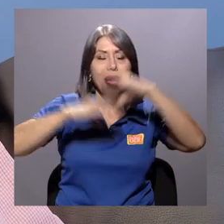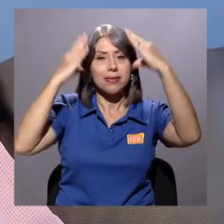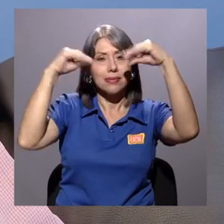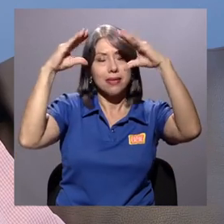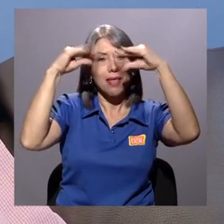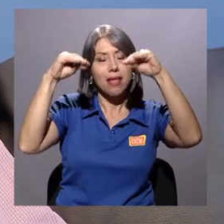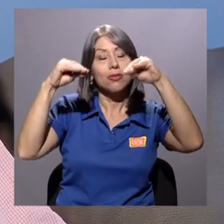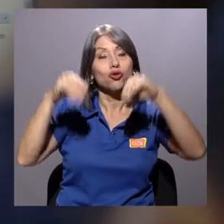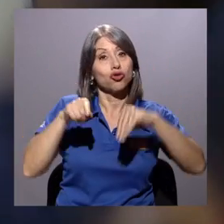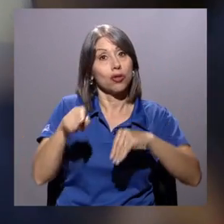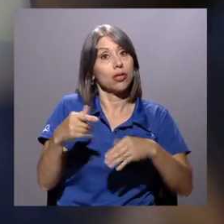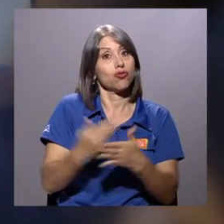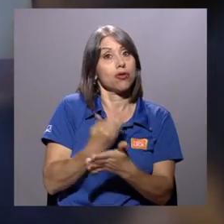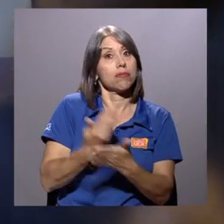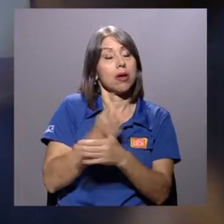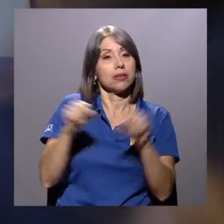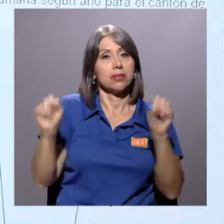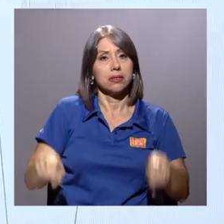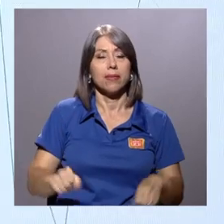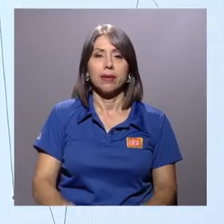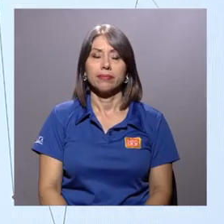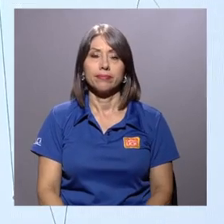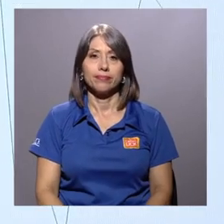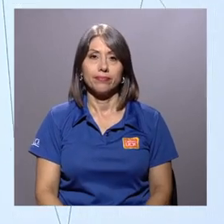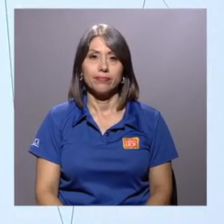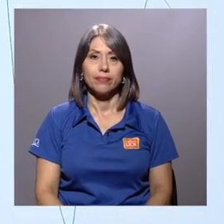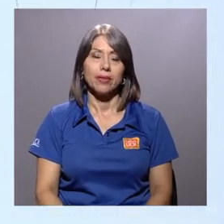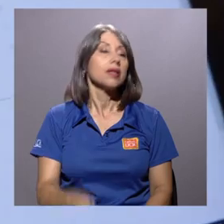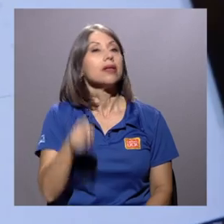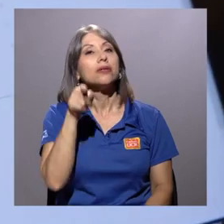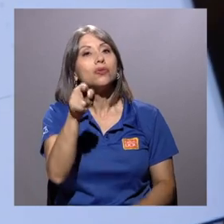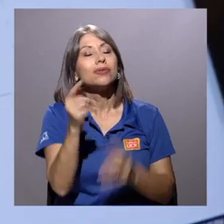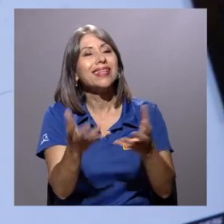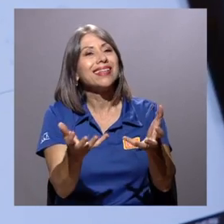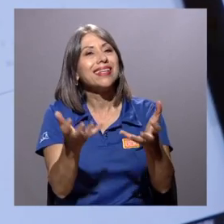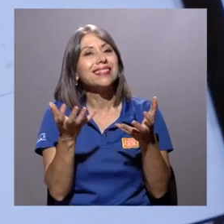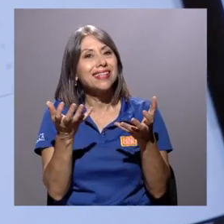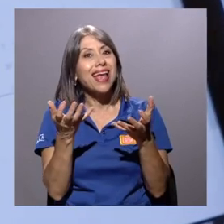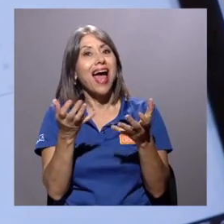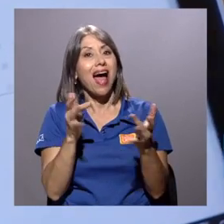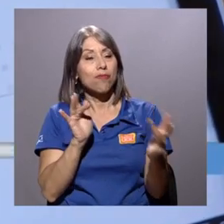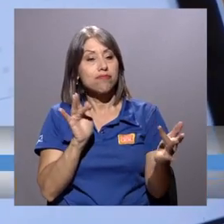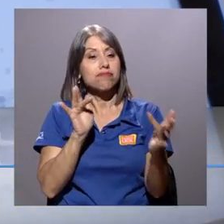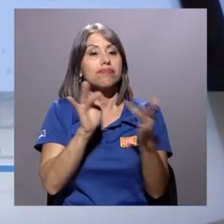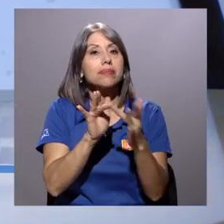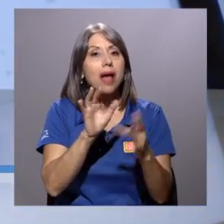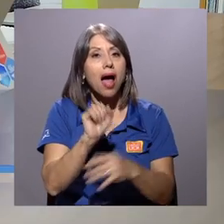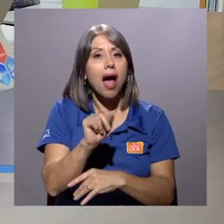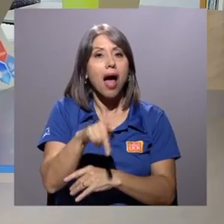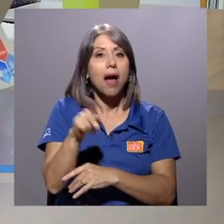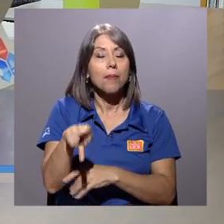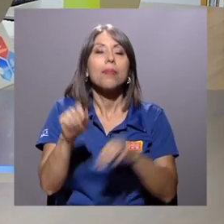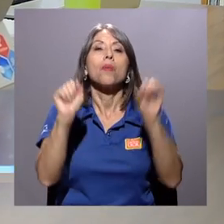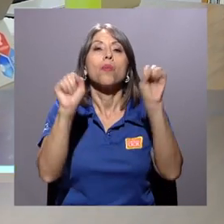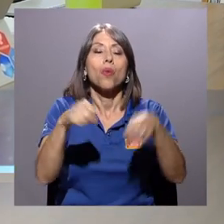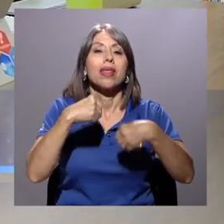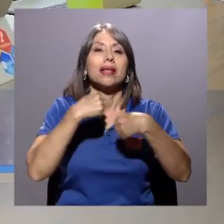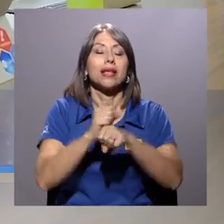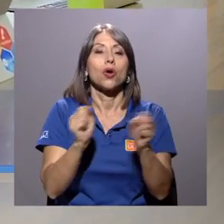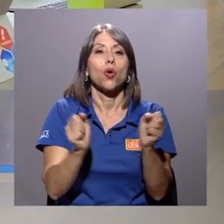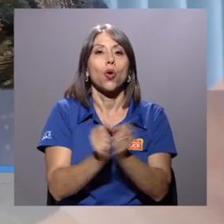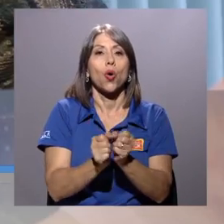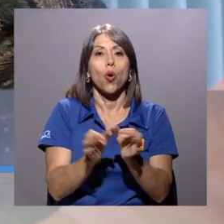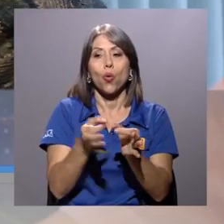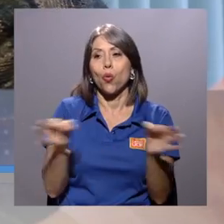una novedad en este sistema. Si usted desea ingresar a la aplicación puede hacerlo mediante el